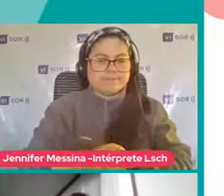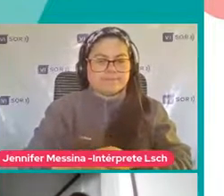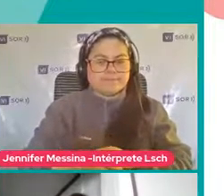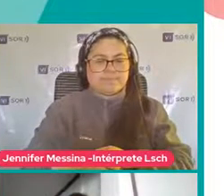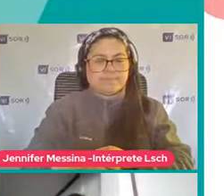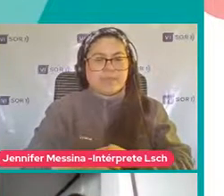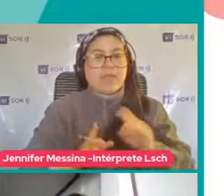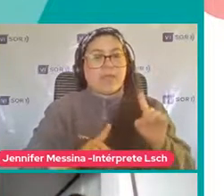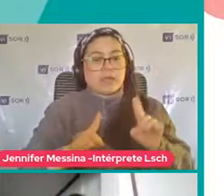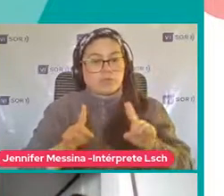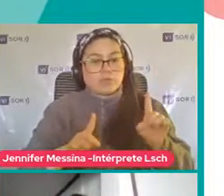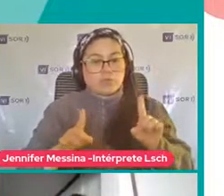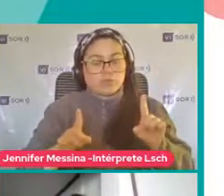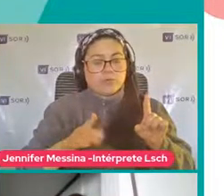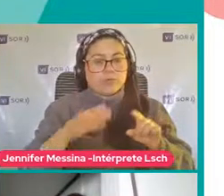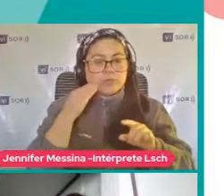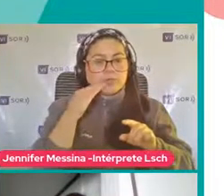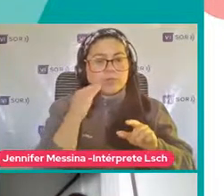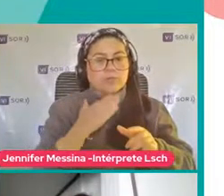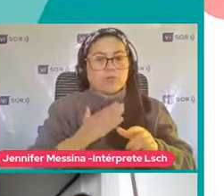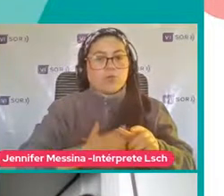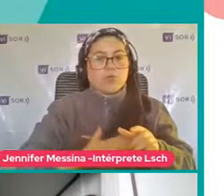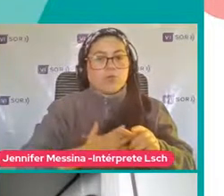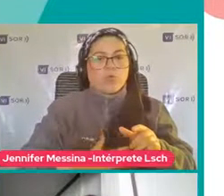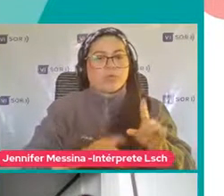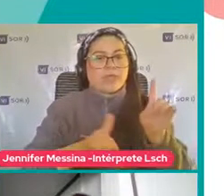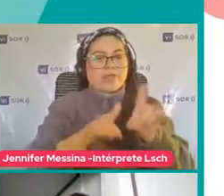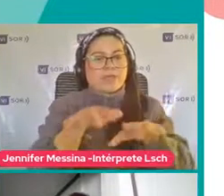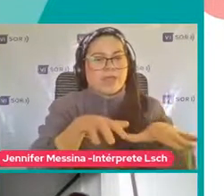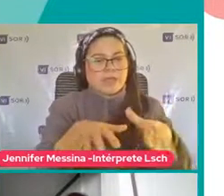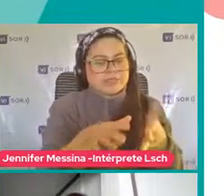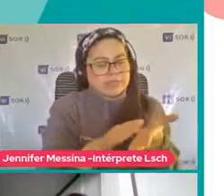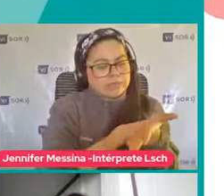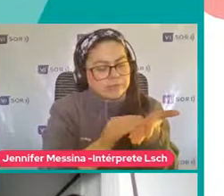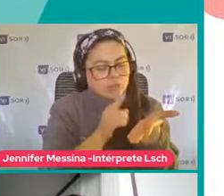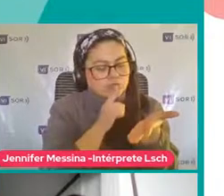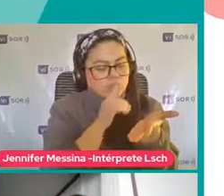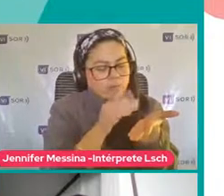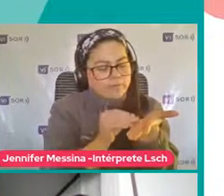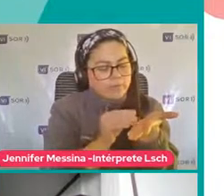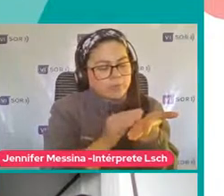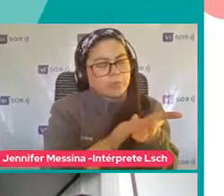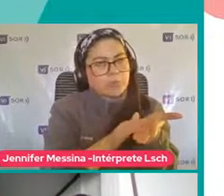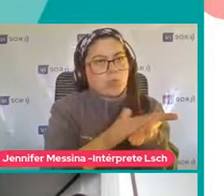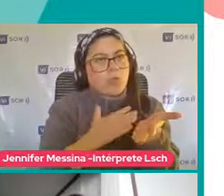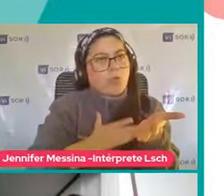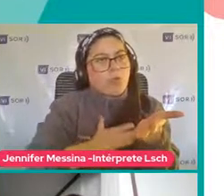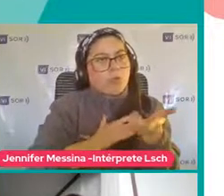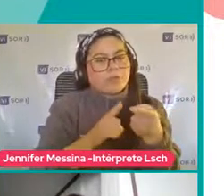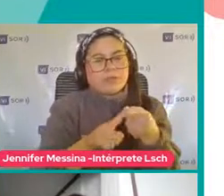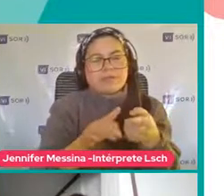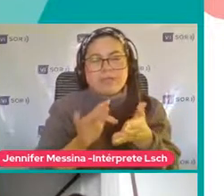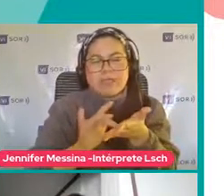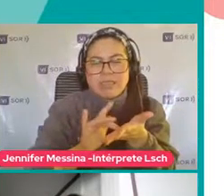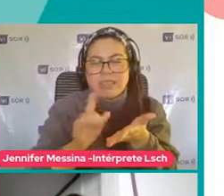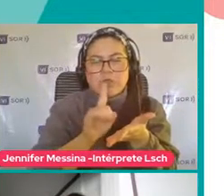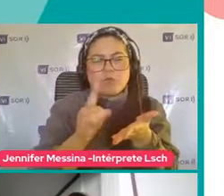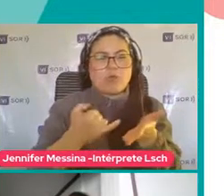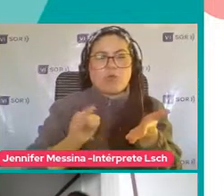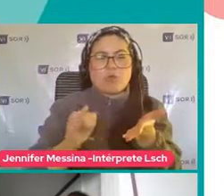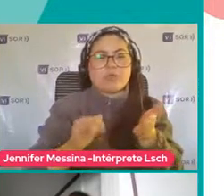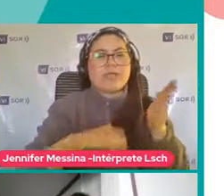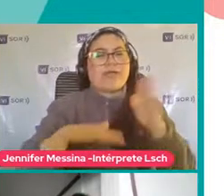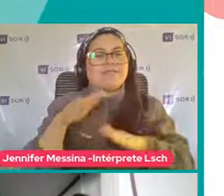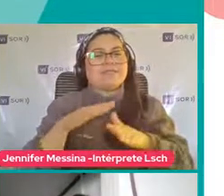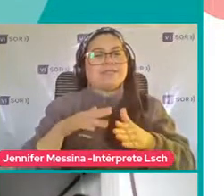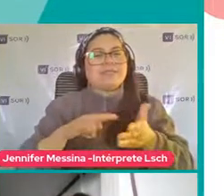Algunos Les agrada Tocar ciertas Texturas Y hay otras Que por ejemplo Rechazan Presentan Molestias A veces Con las ropas Interiores